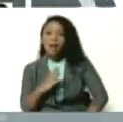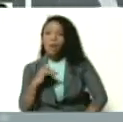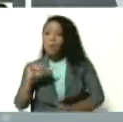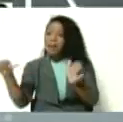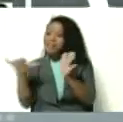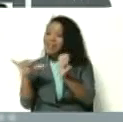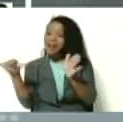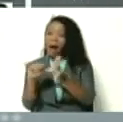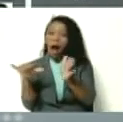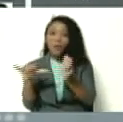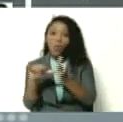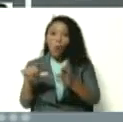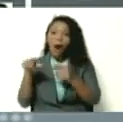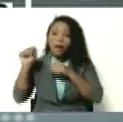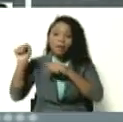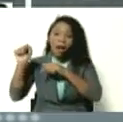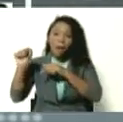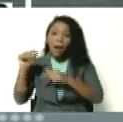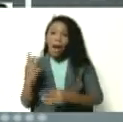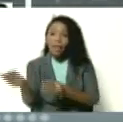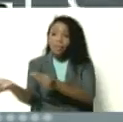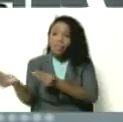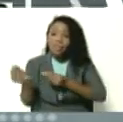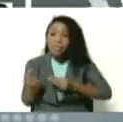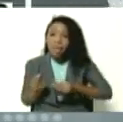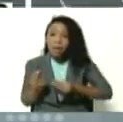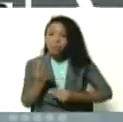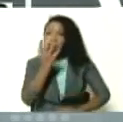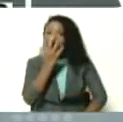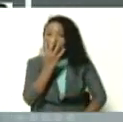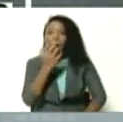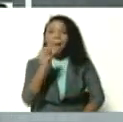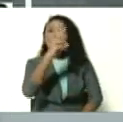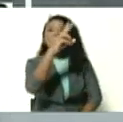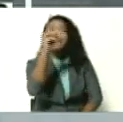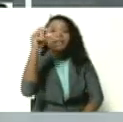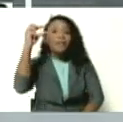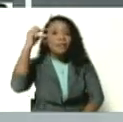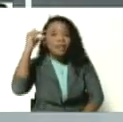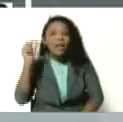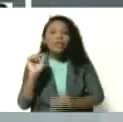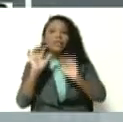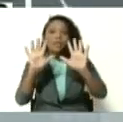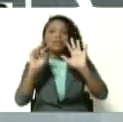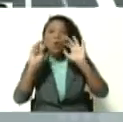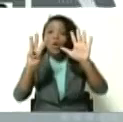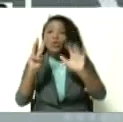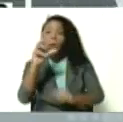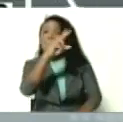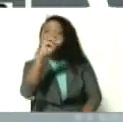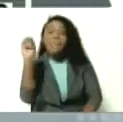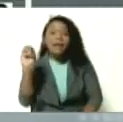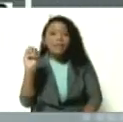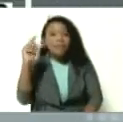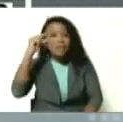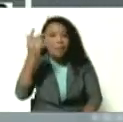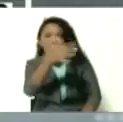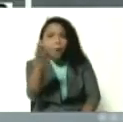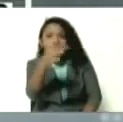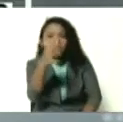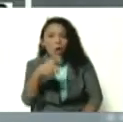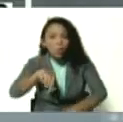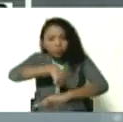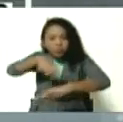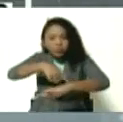Manaos para recibir oxígeno es a 20 días, de 18 a 20 días, porque tienen que venir del centro, y